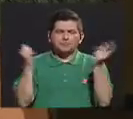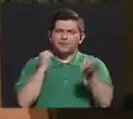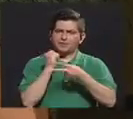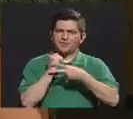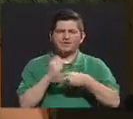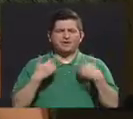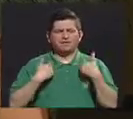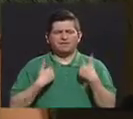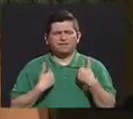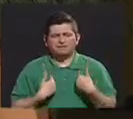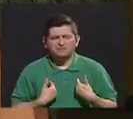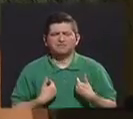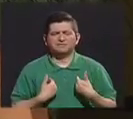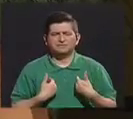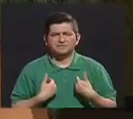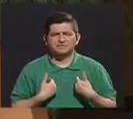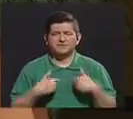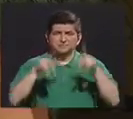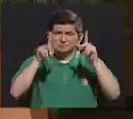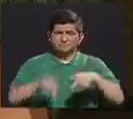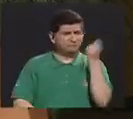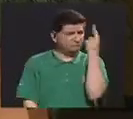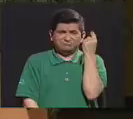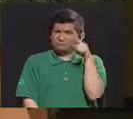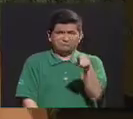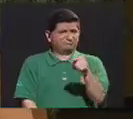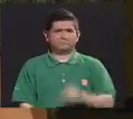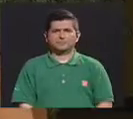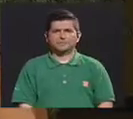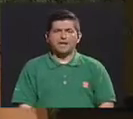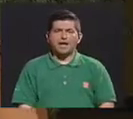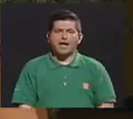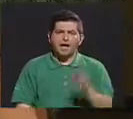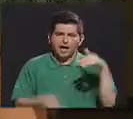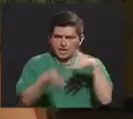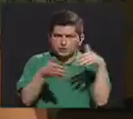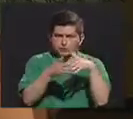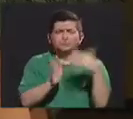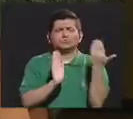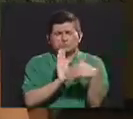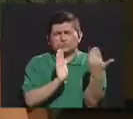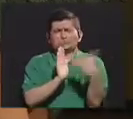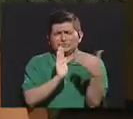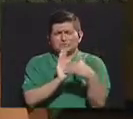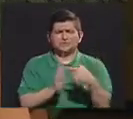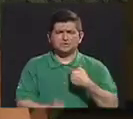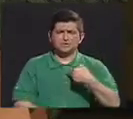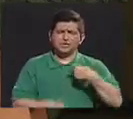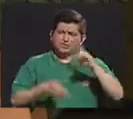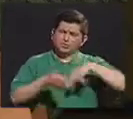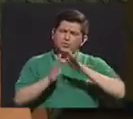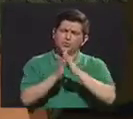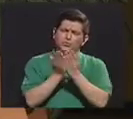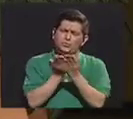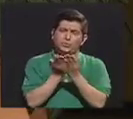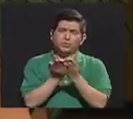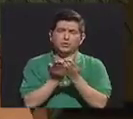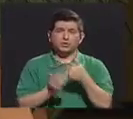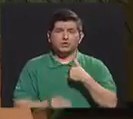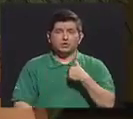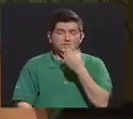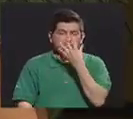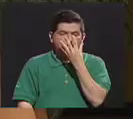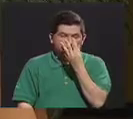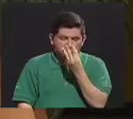cansado y las personas no entienden eso. A nivel escolar sí afecta mucho porque tal vez yo tengo que leer un libro y me da sueño.